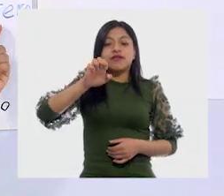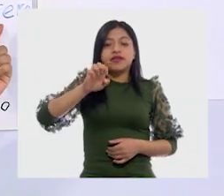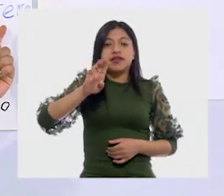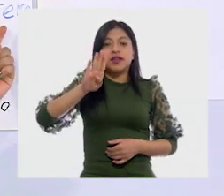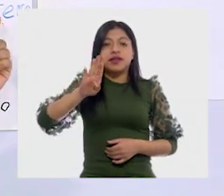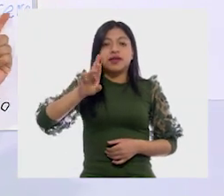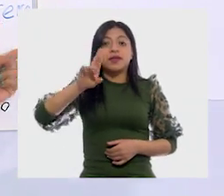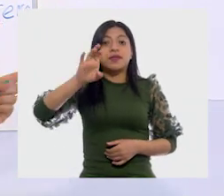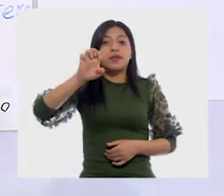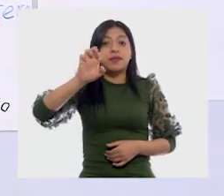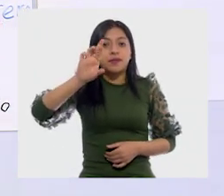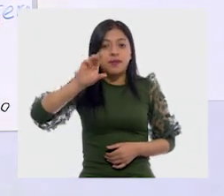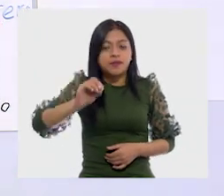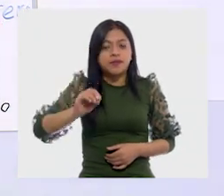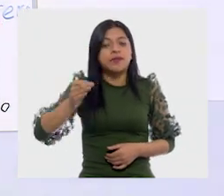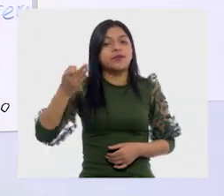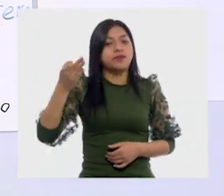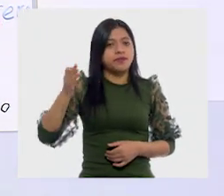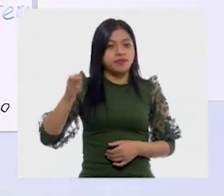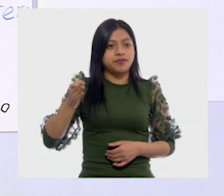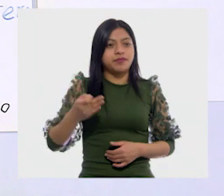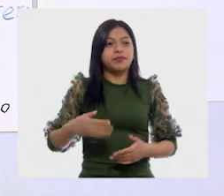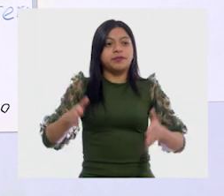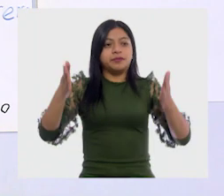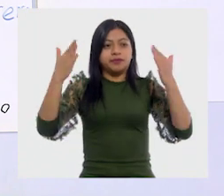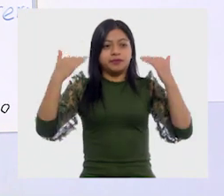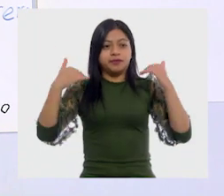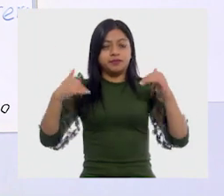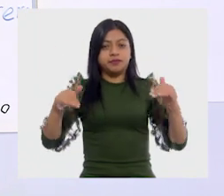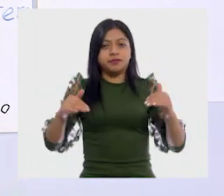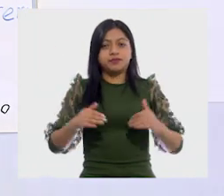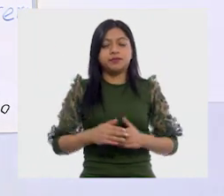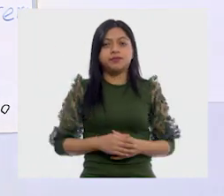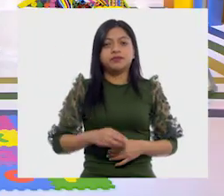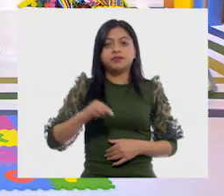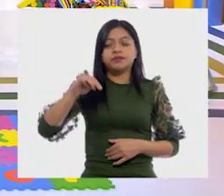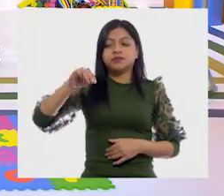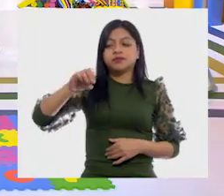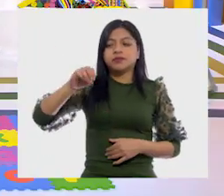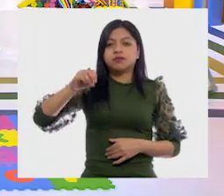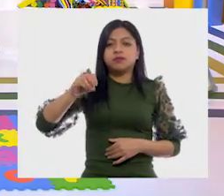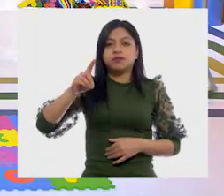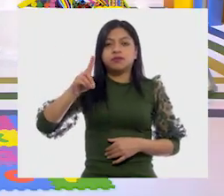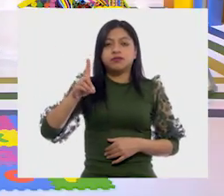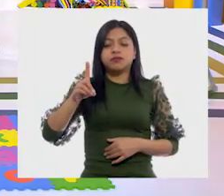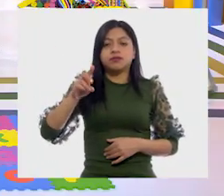febré, la R. Ajá. Abajo dice... Módulo.